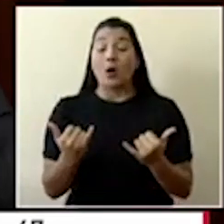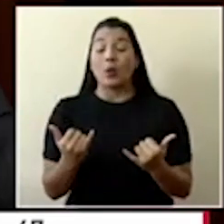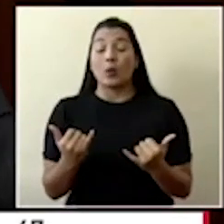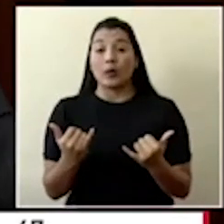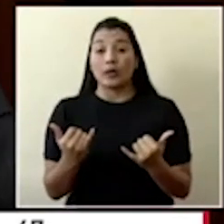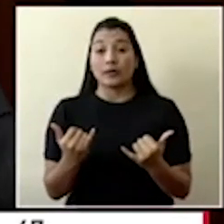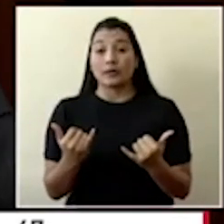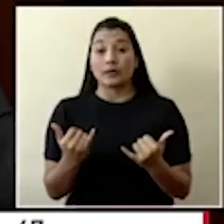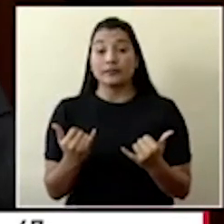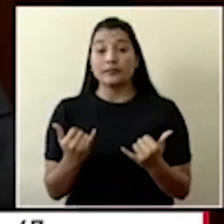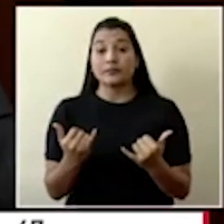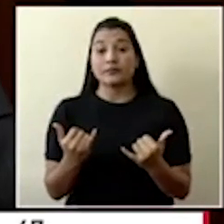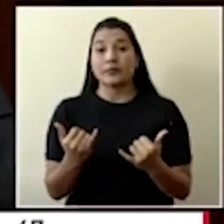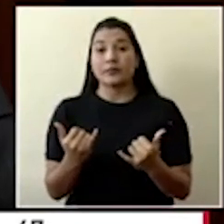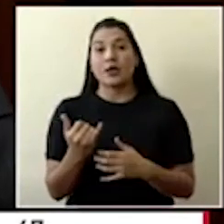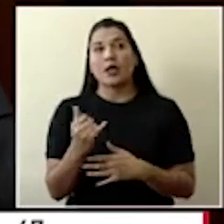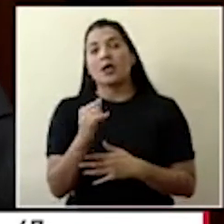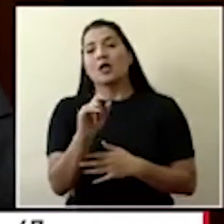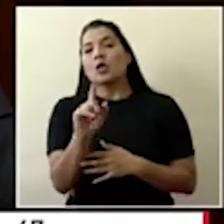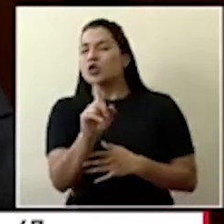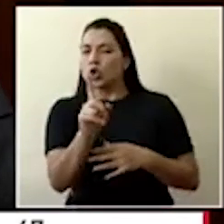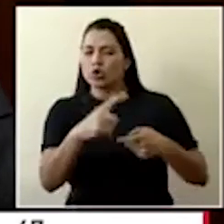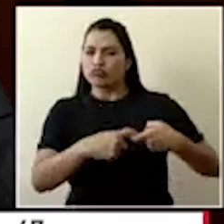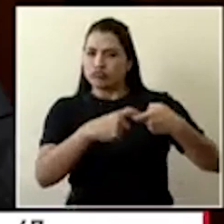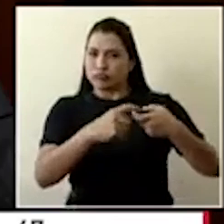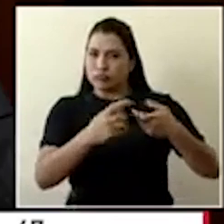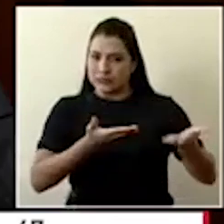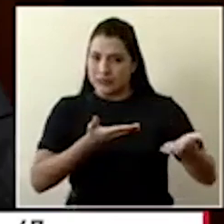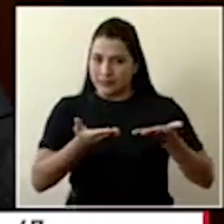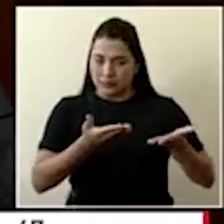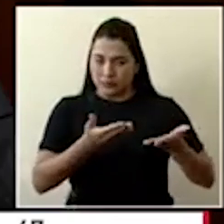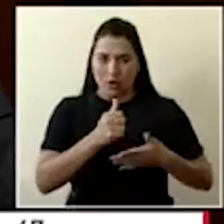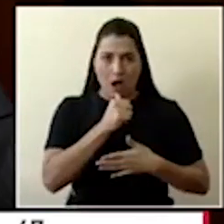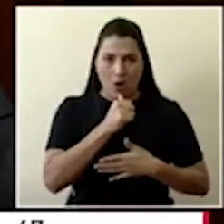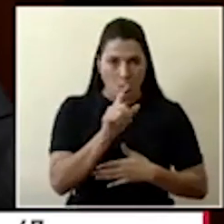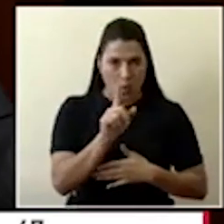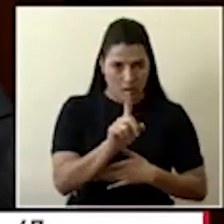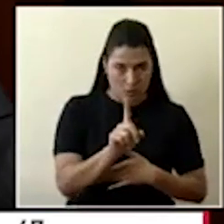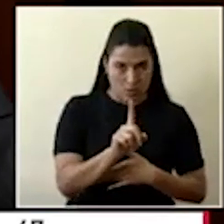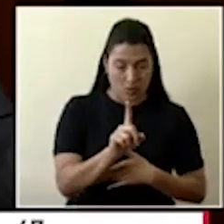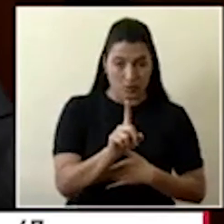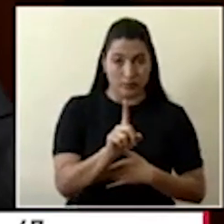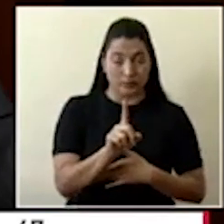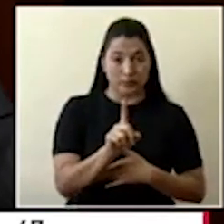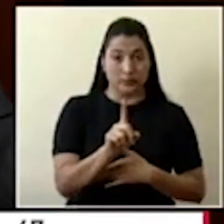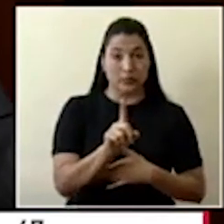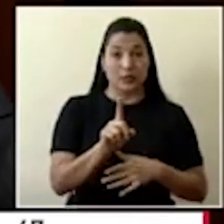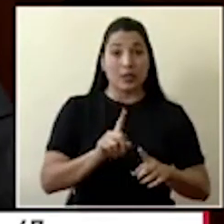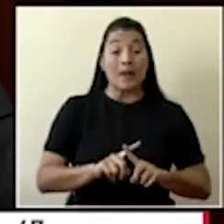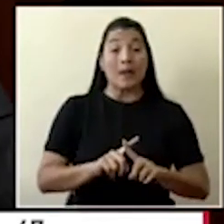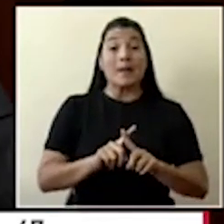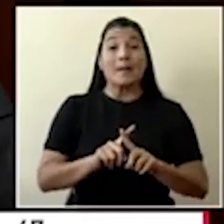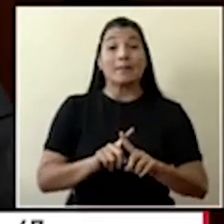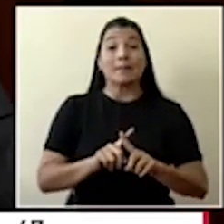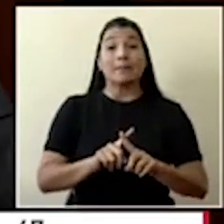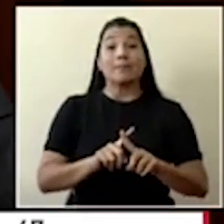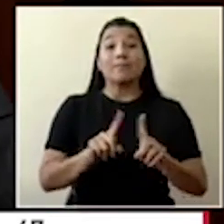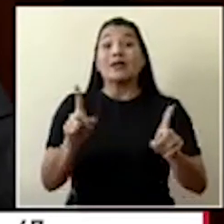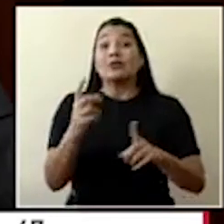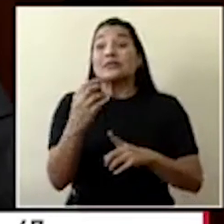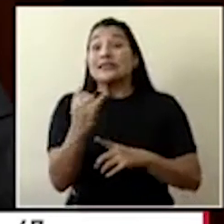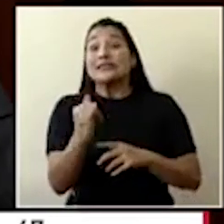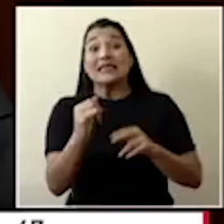no suspensión de servicio de agua si las personas no hacen la cancelación del recibo